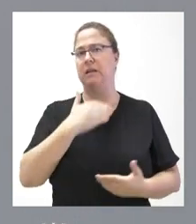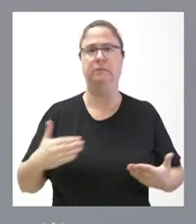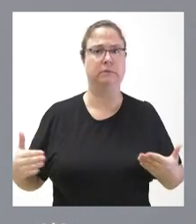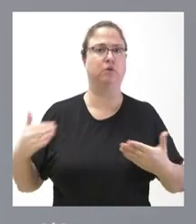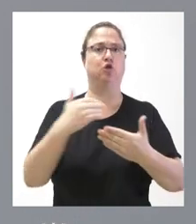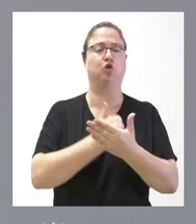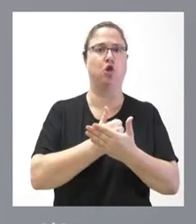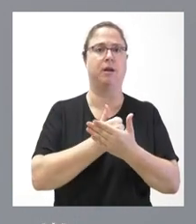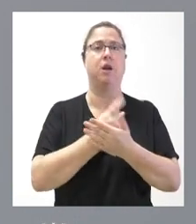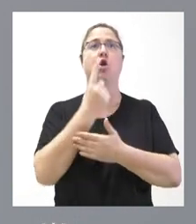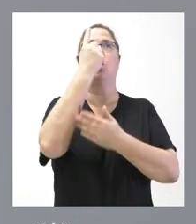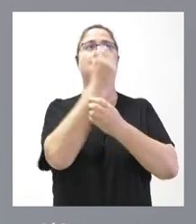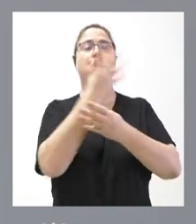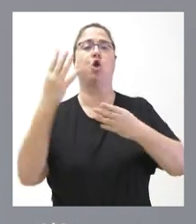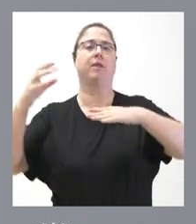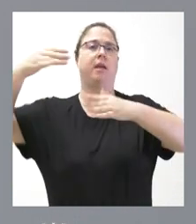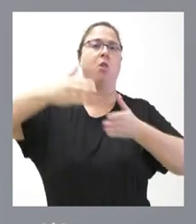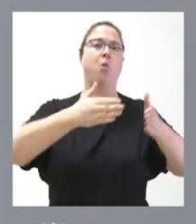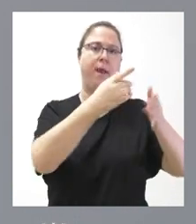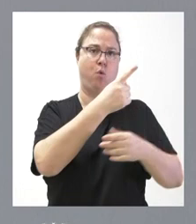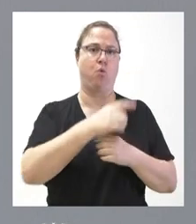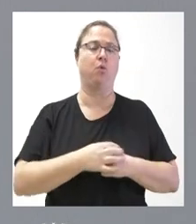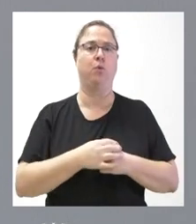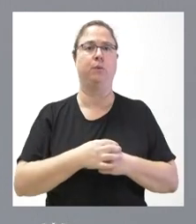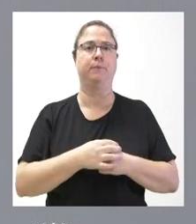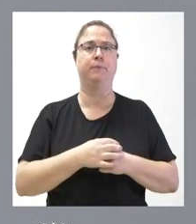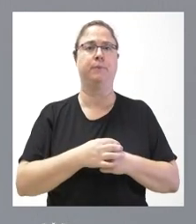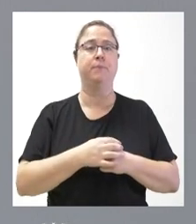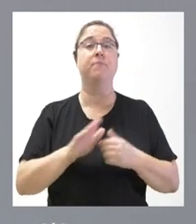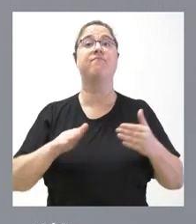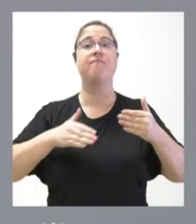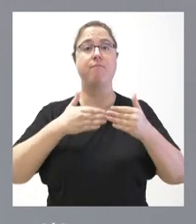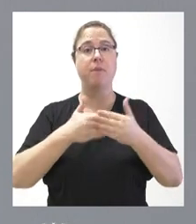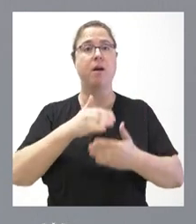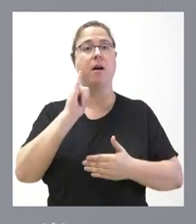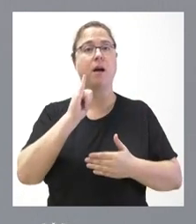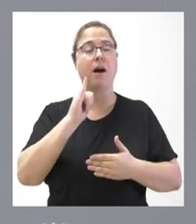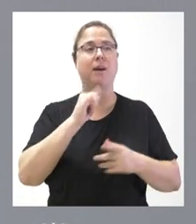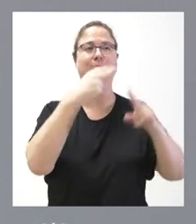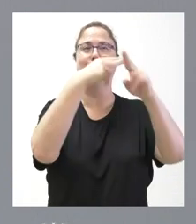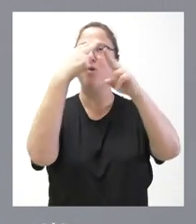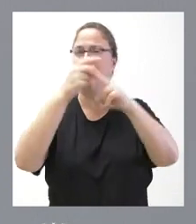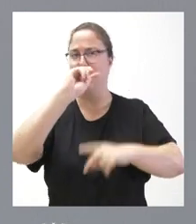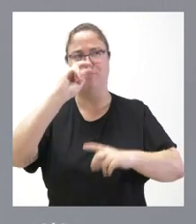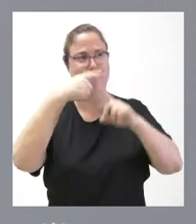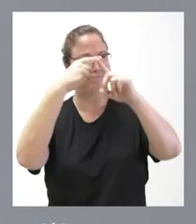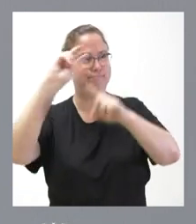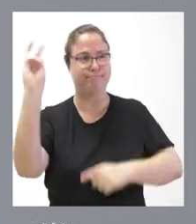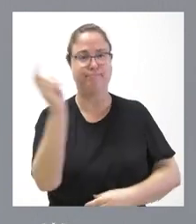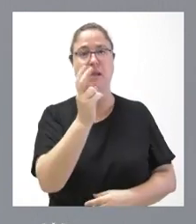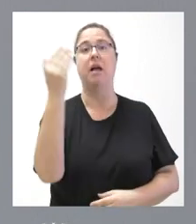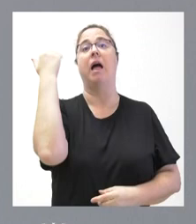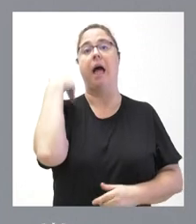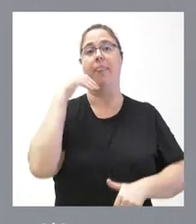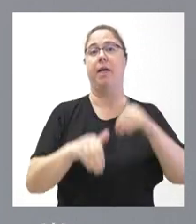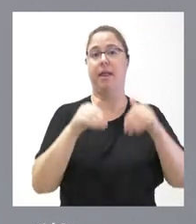que estamos en el norte del Duero, que incluso tenemos distintos signos políticos, lo teníamos antes de